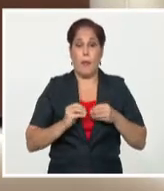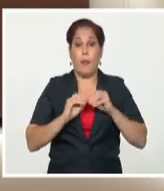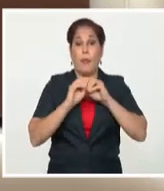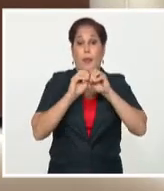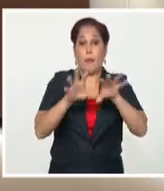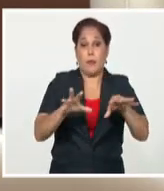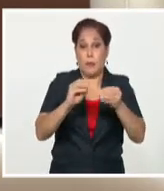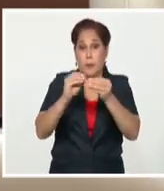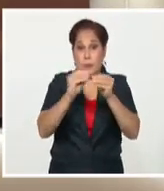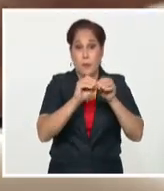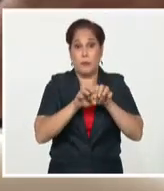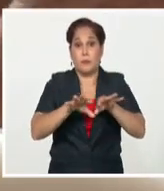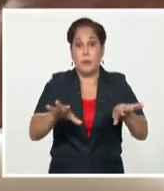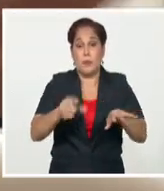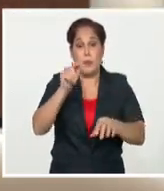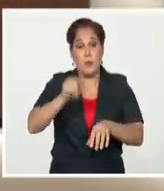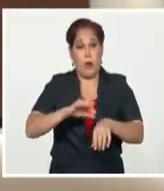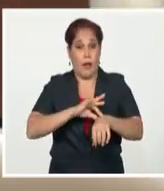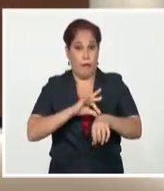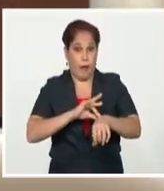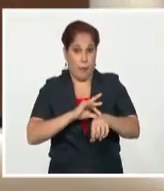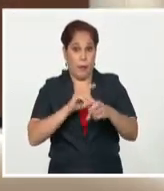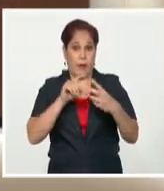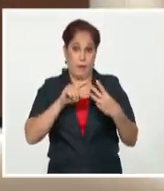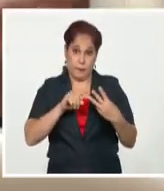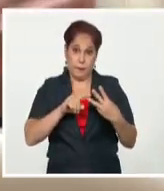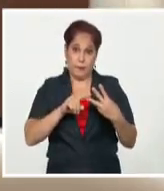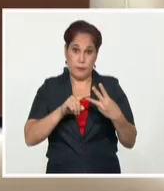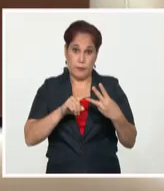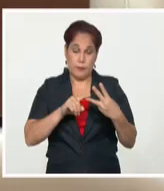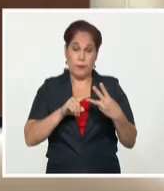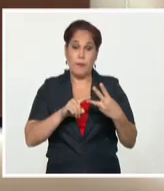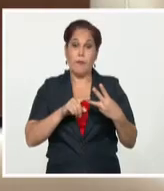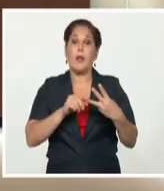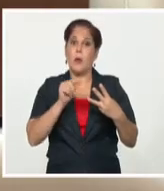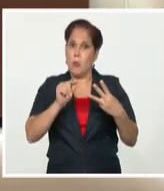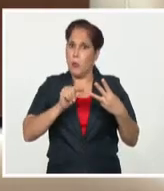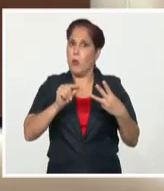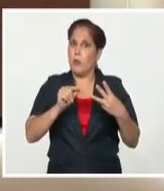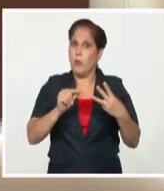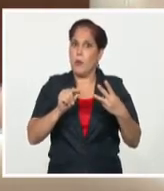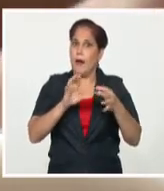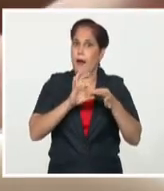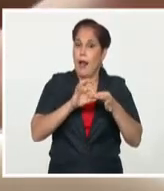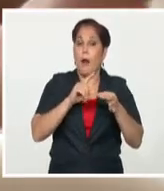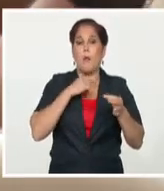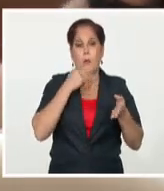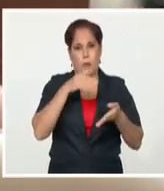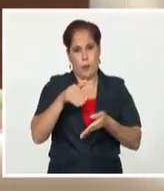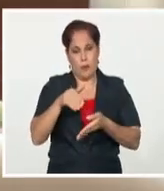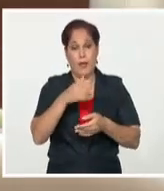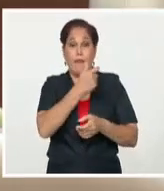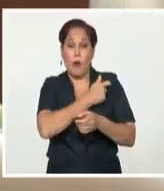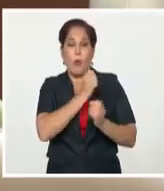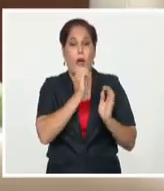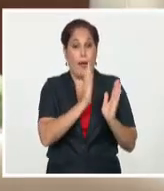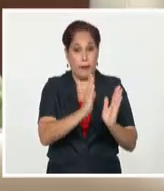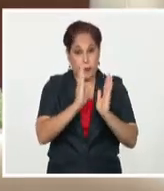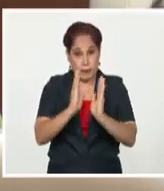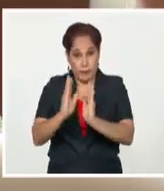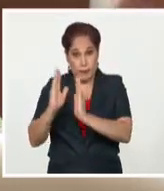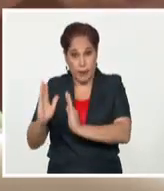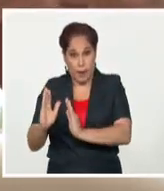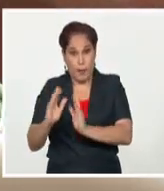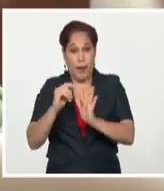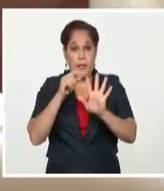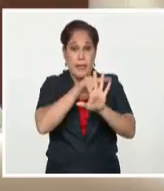la vacuna puede evitar que la persona se enferme, que evolucione severo y que se muera. O sea, en cada uno de esos cinco